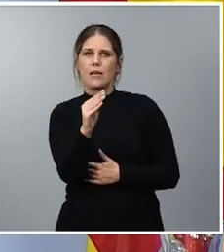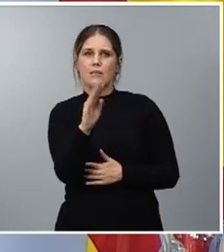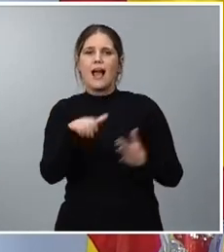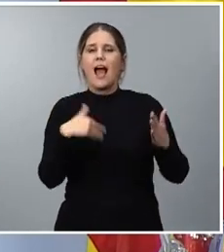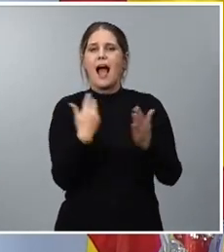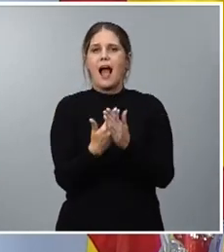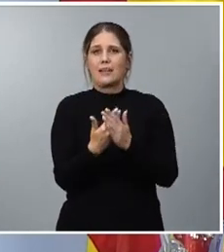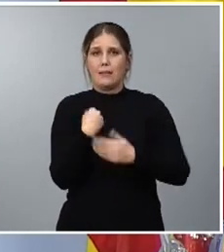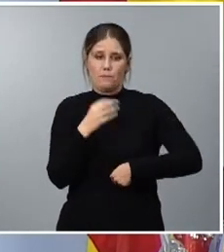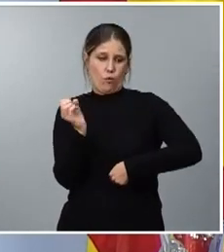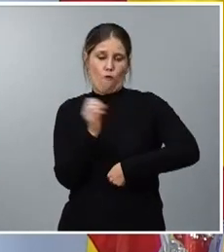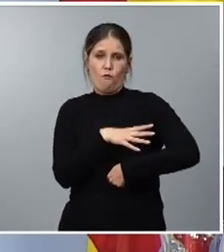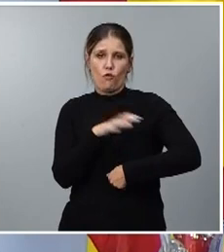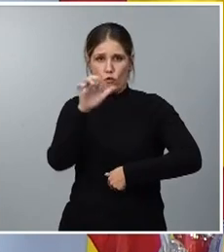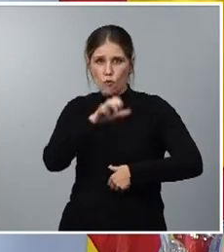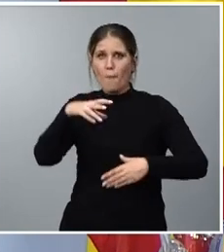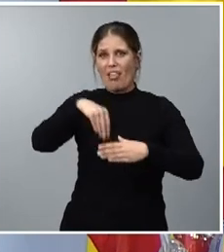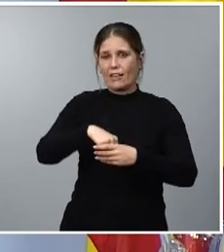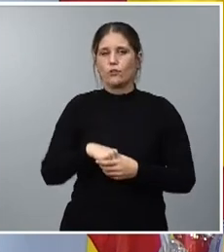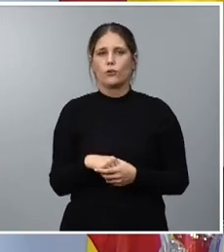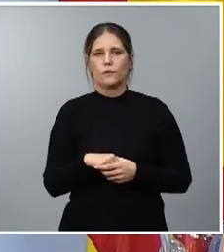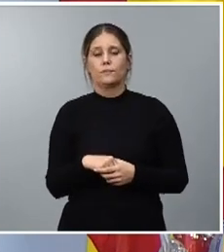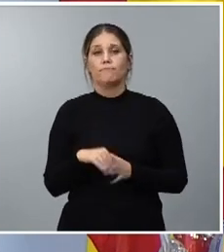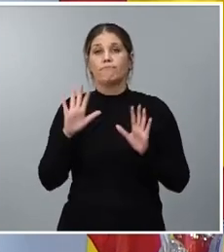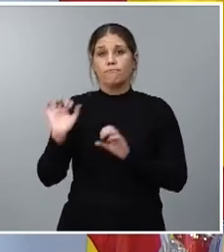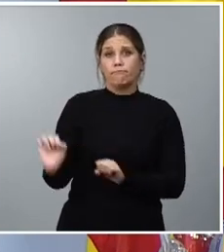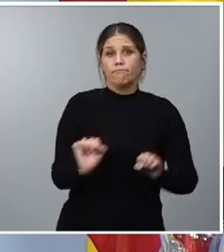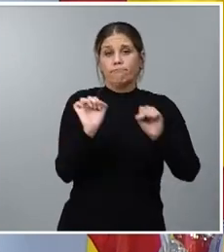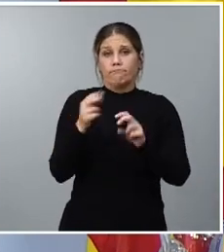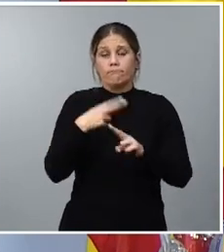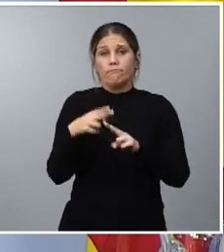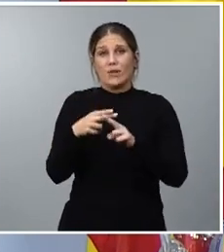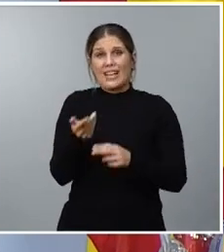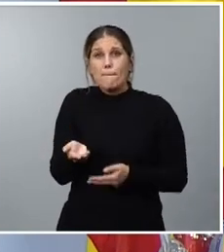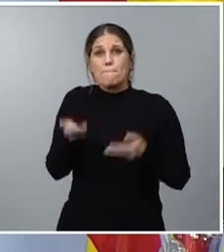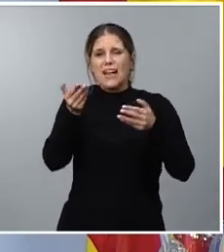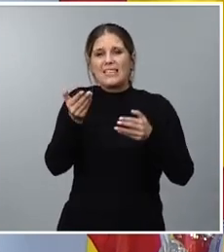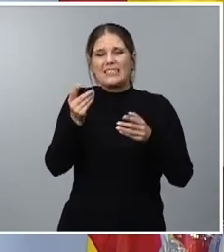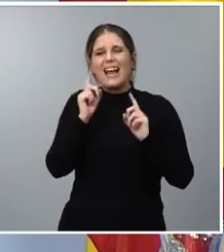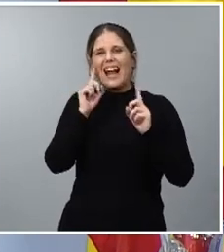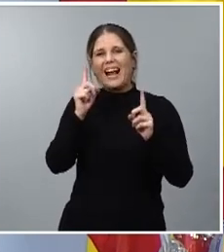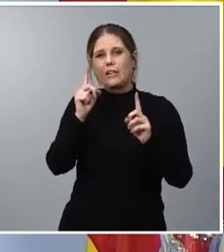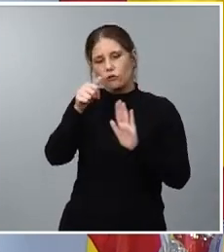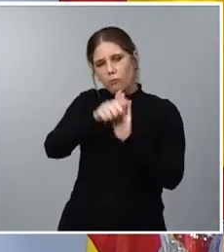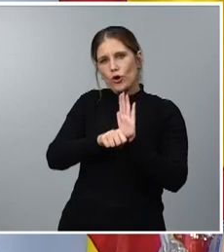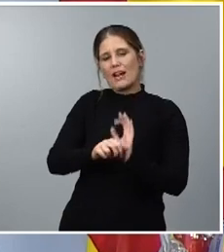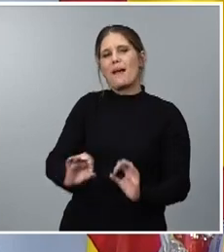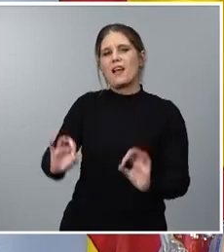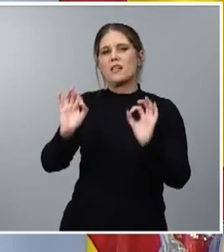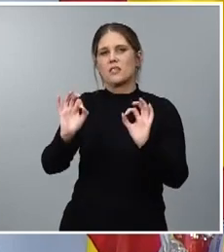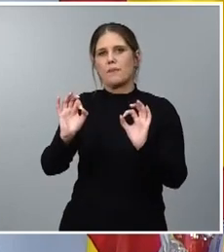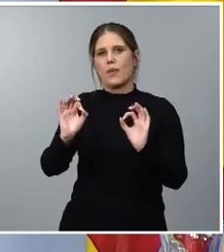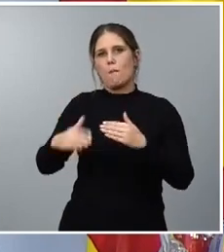fondos europeos sin embargo la política en defensa sube más si contemplamos los programas especiales de